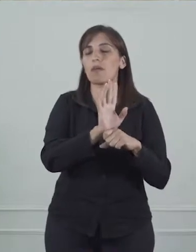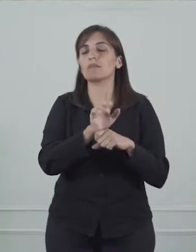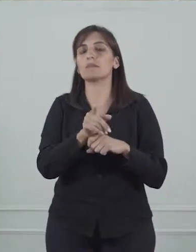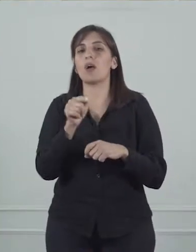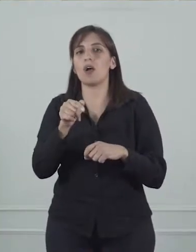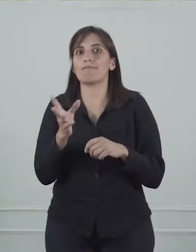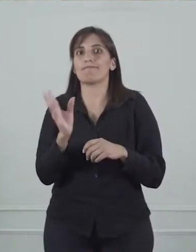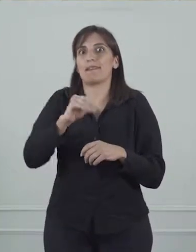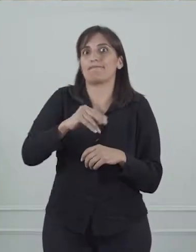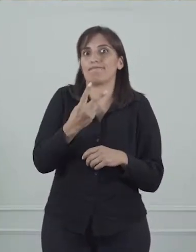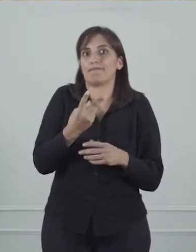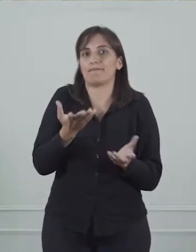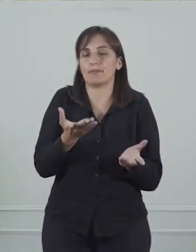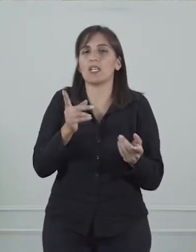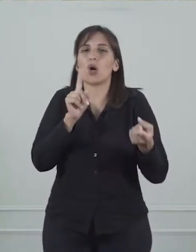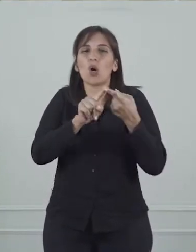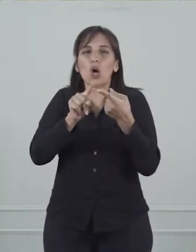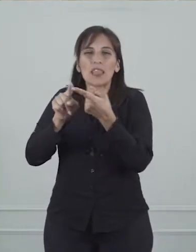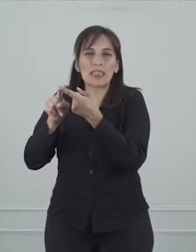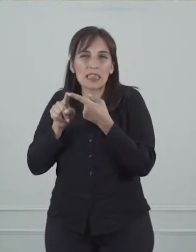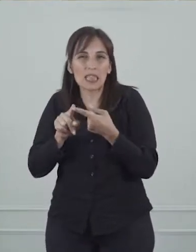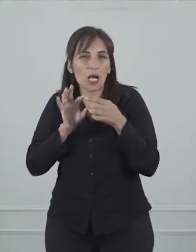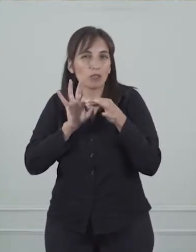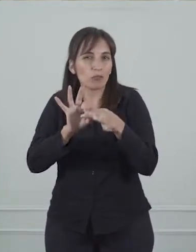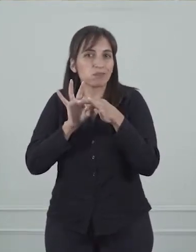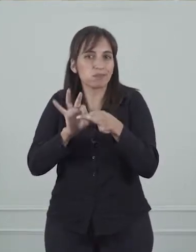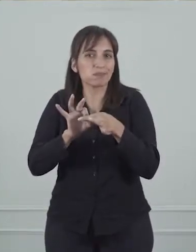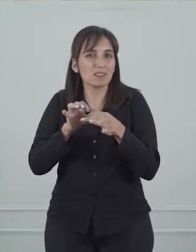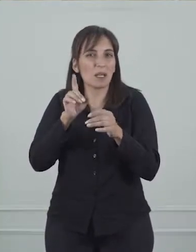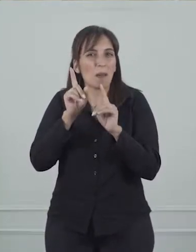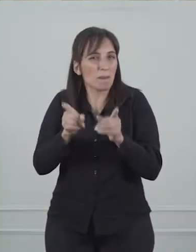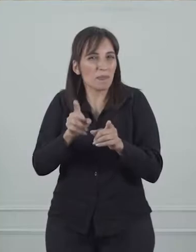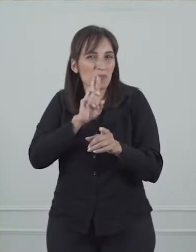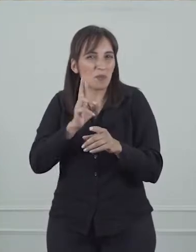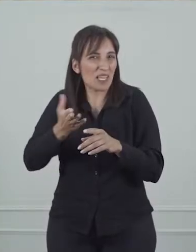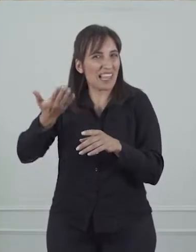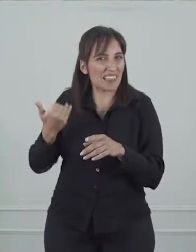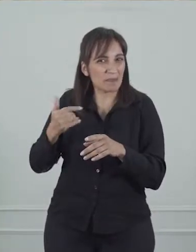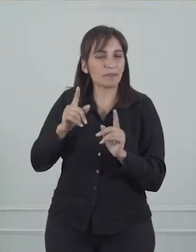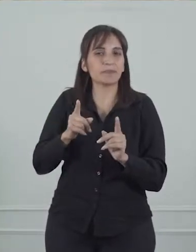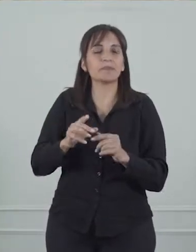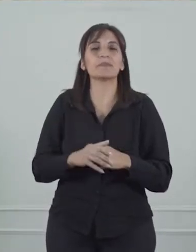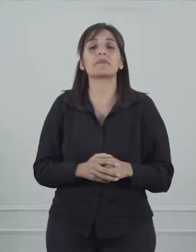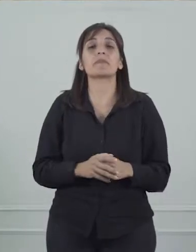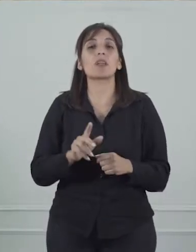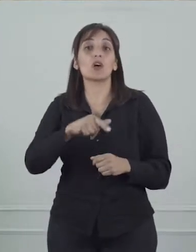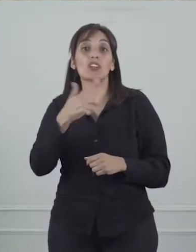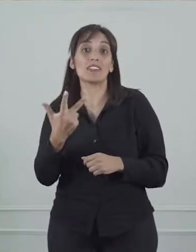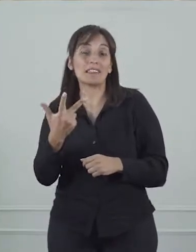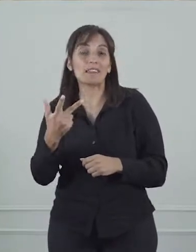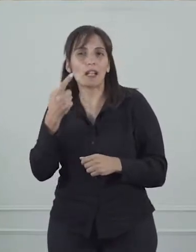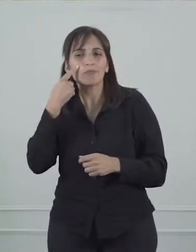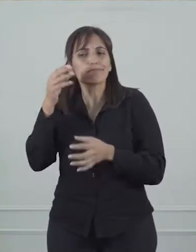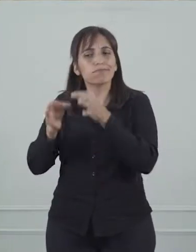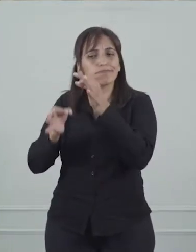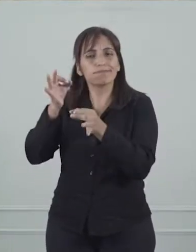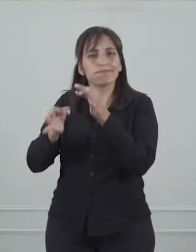fecha, todos contactos estrechos del primer caso positivo, y 3 tenemos en estudio,